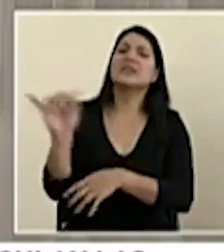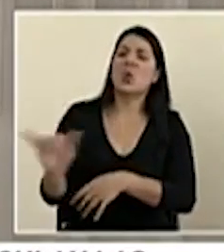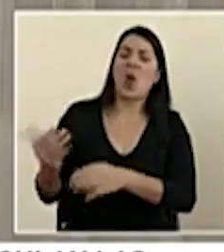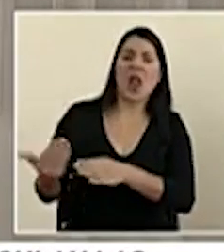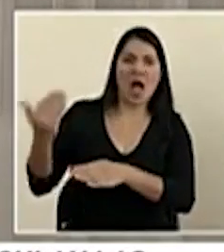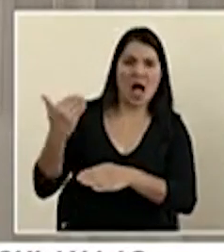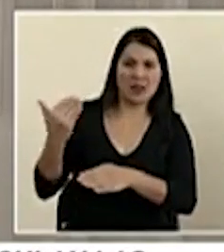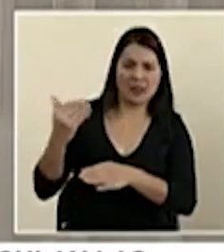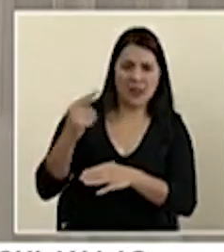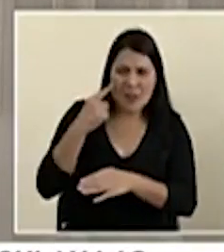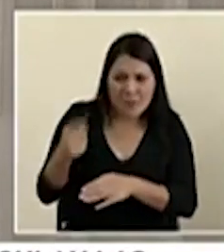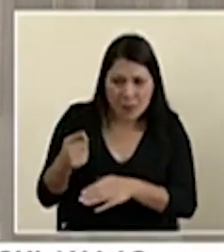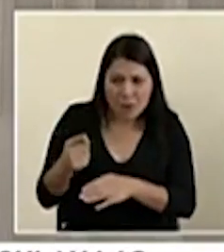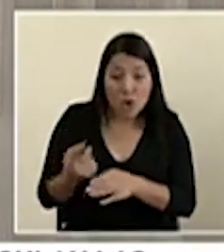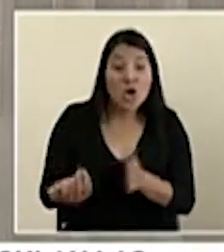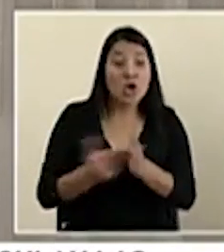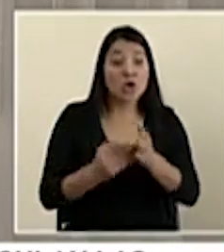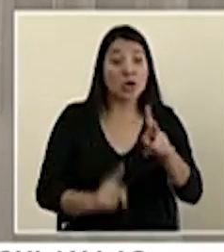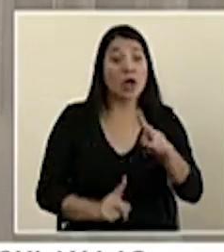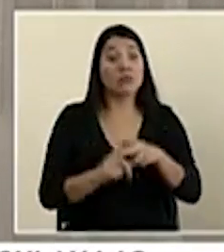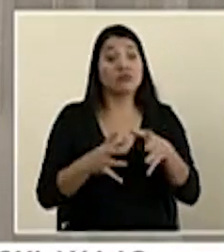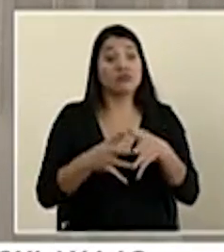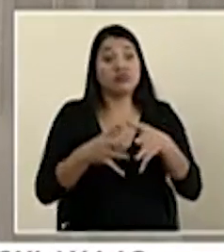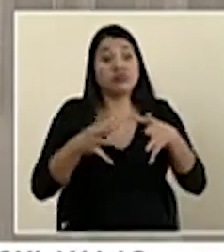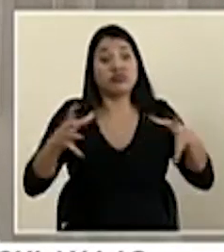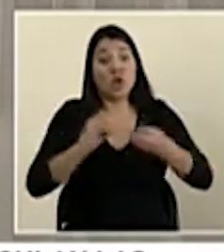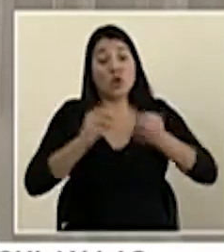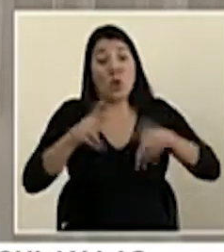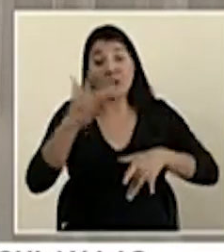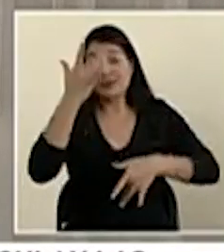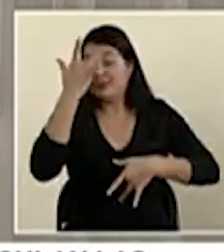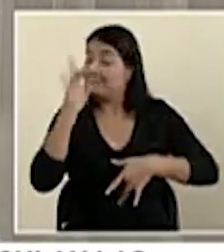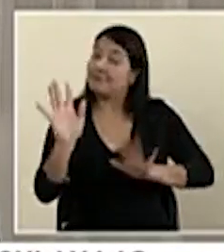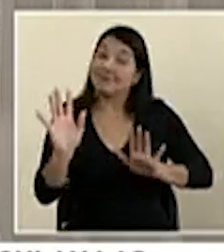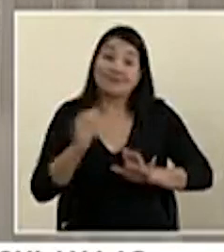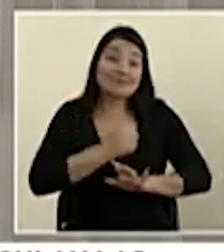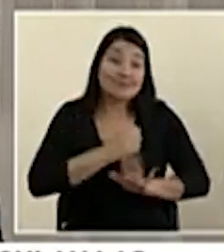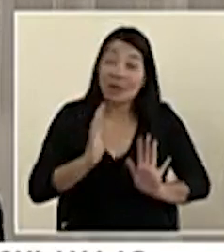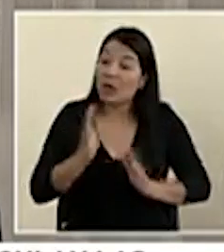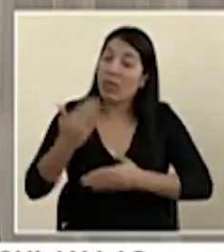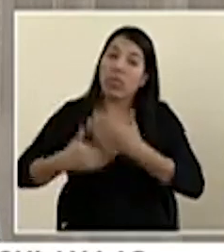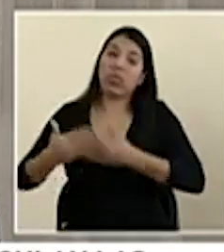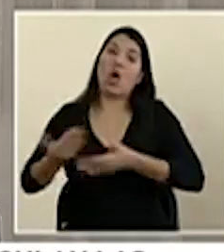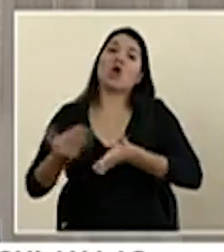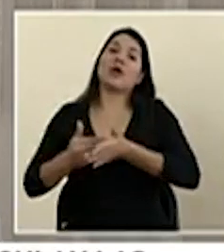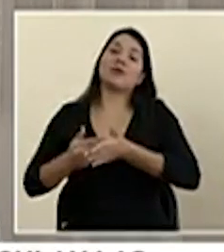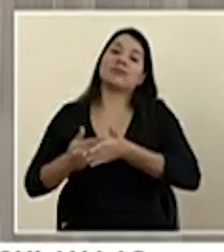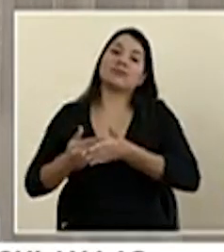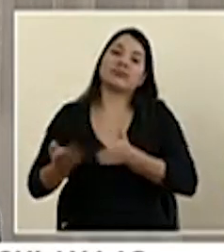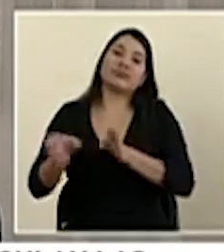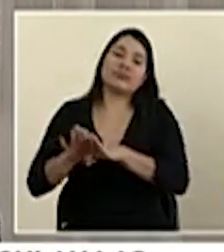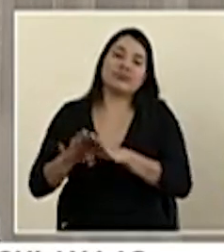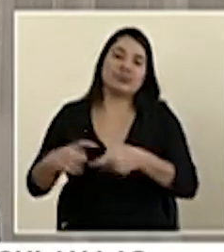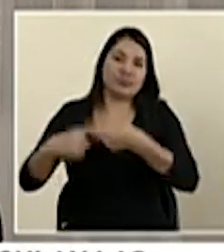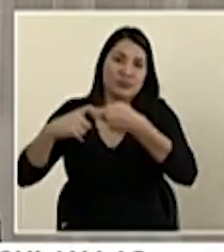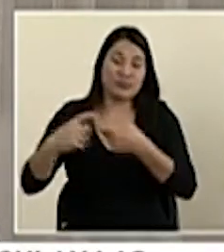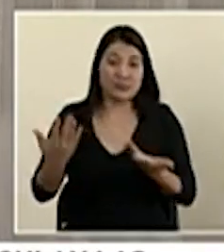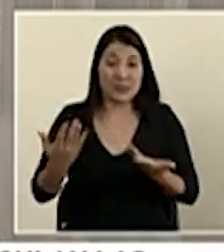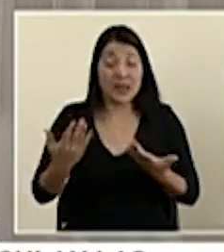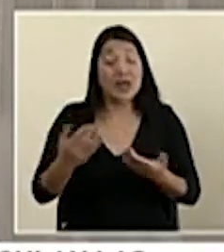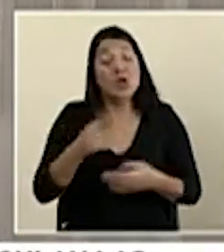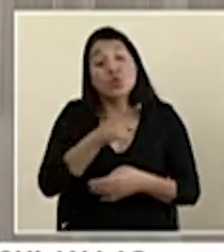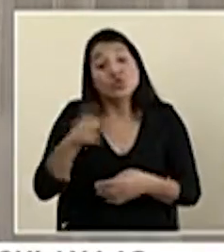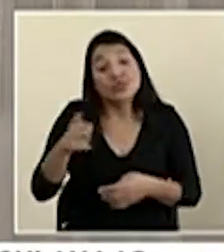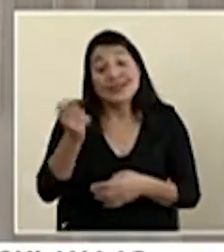aplicando, lamentablemente esa actividad no se podrá ejecutar. Con toda la pena del mundo, aquí siempre entendamos que estamos por un asunto